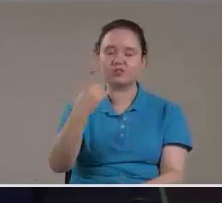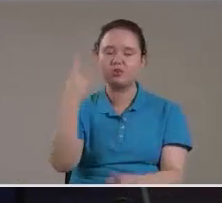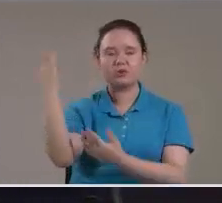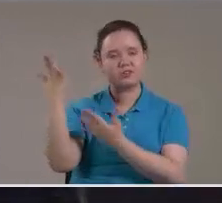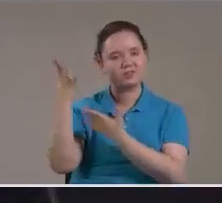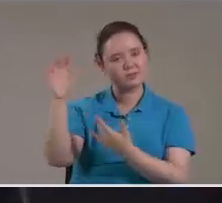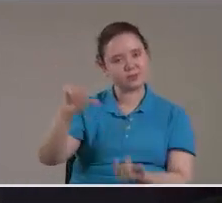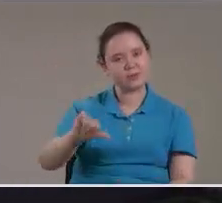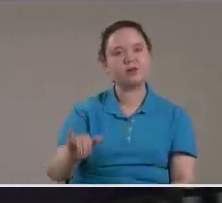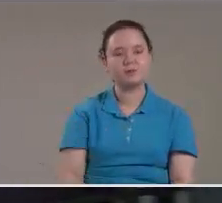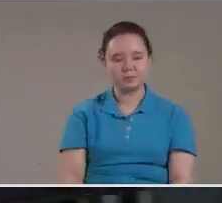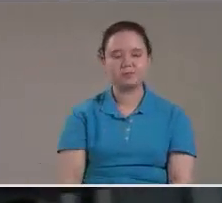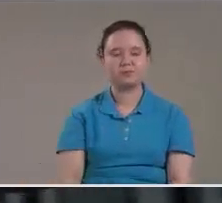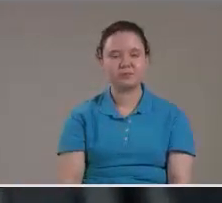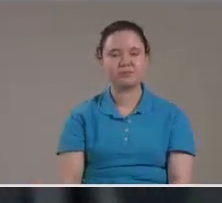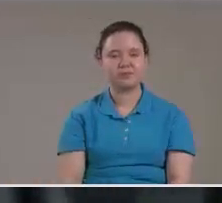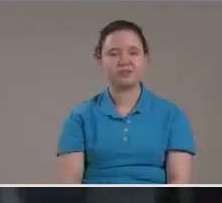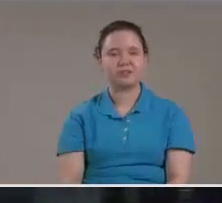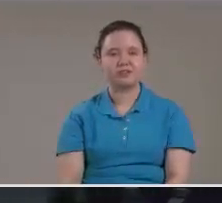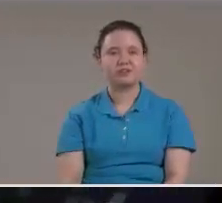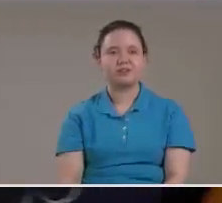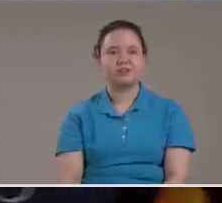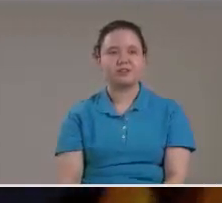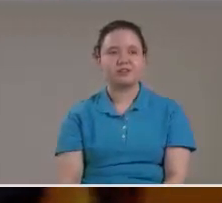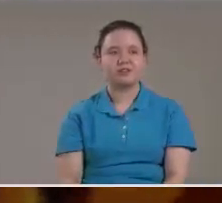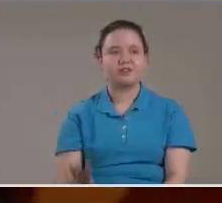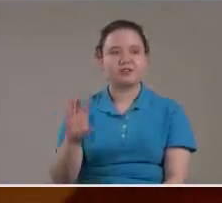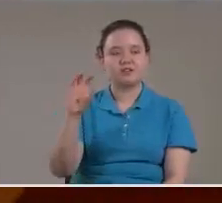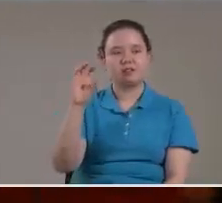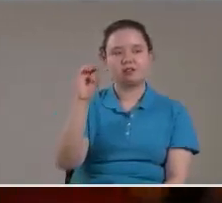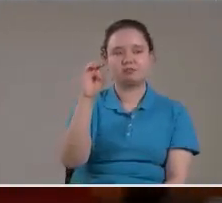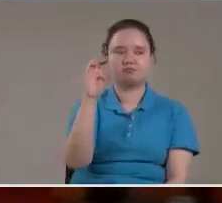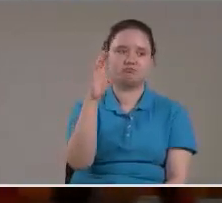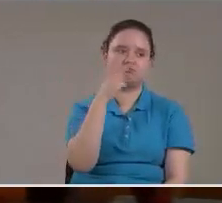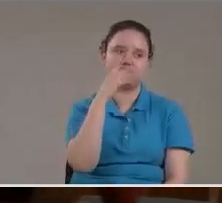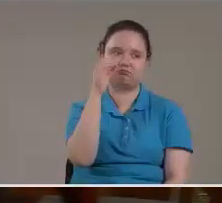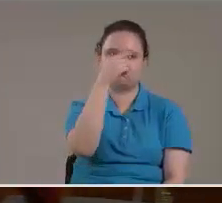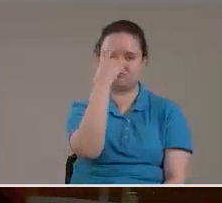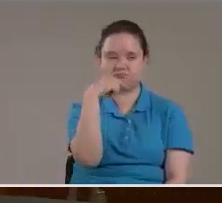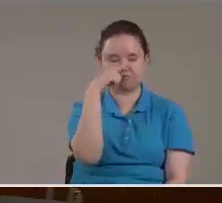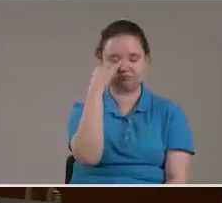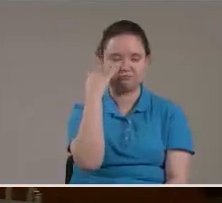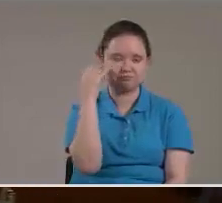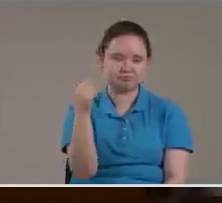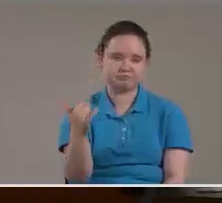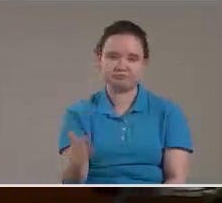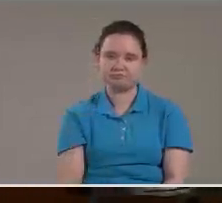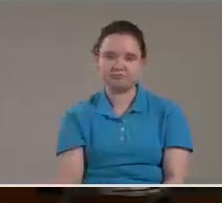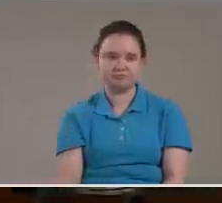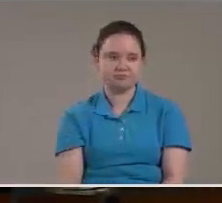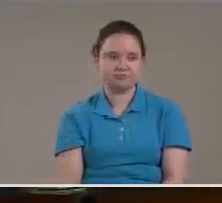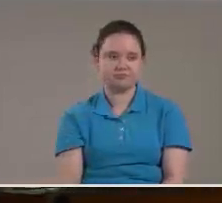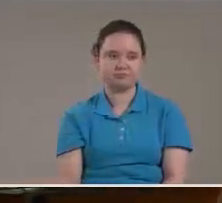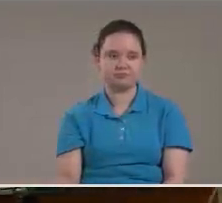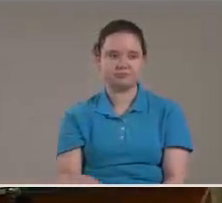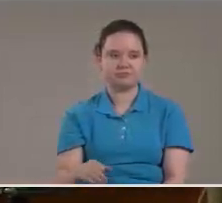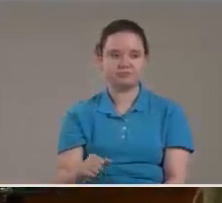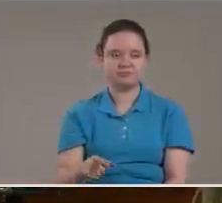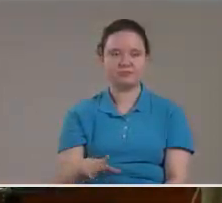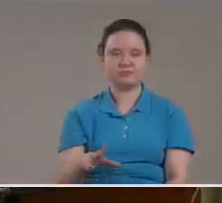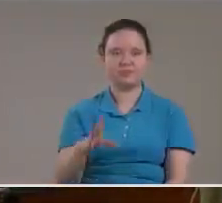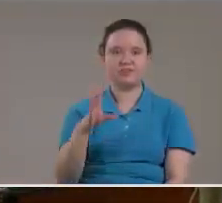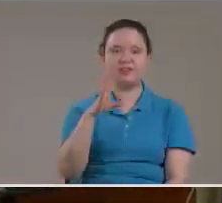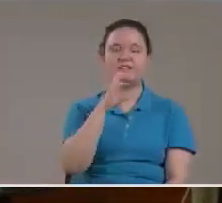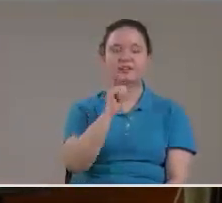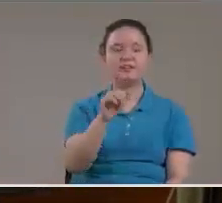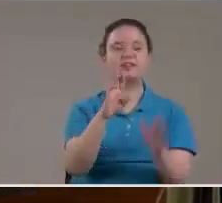culto La hostia que ellos le llaman Es una representación de un